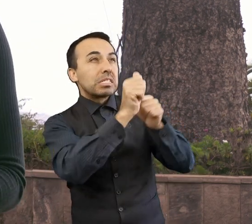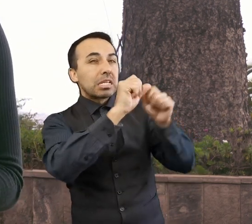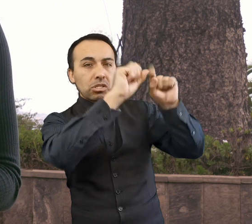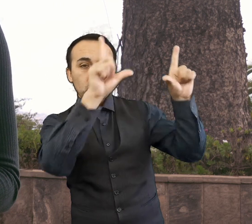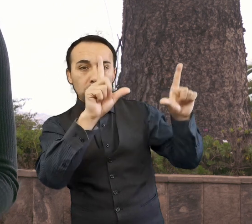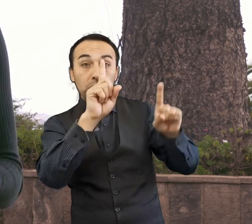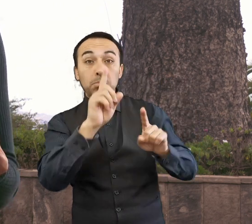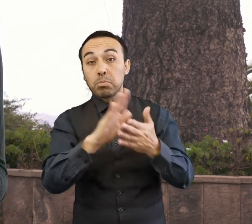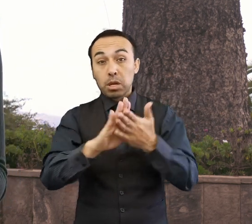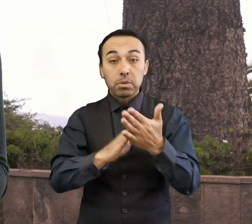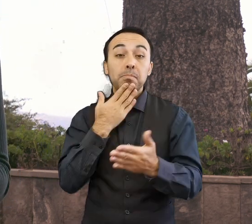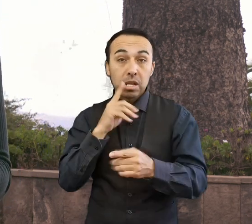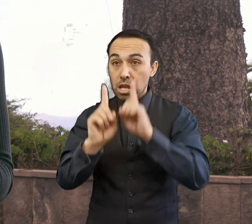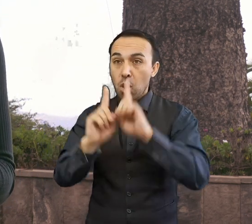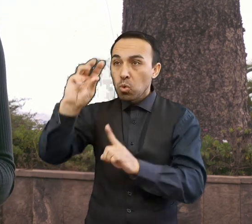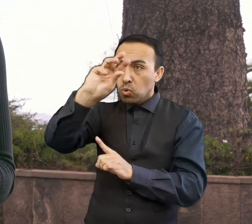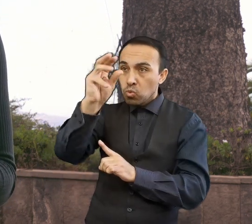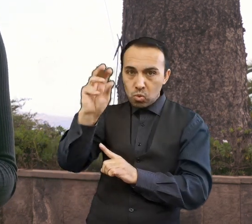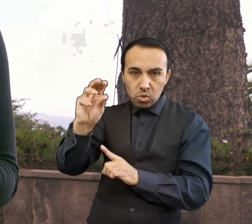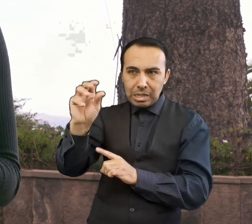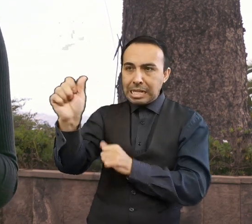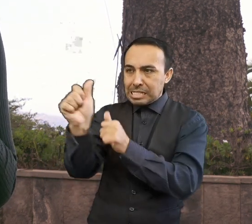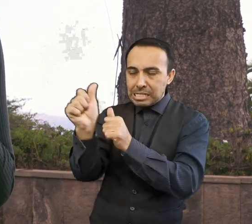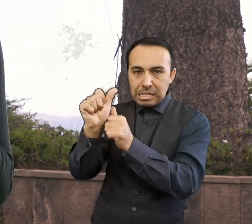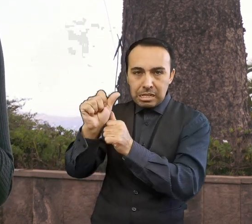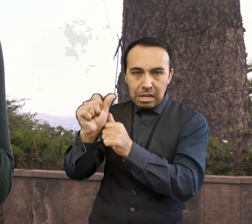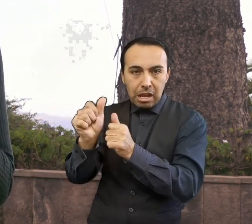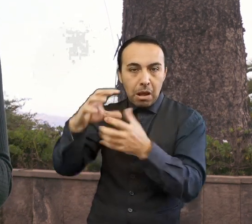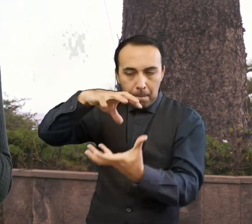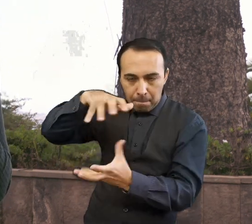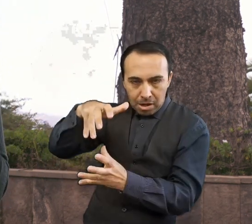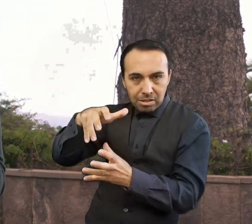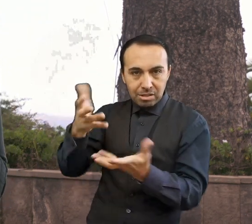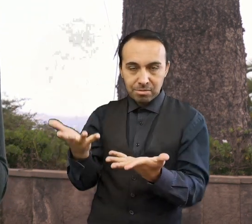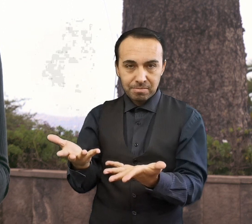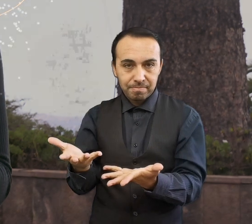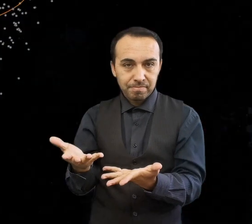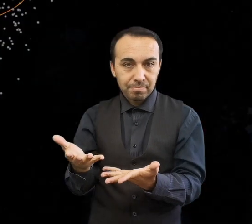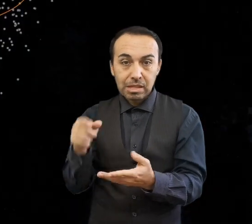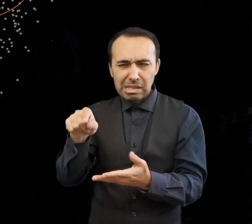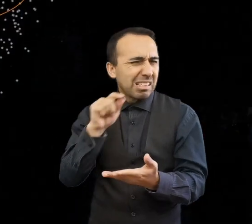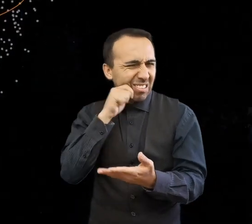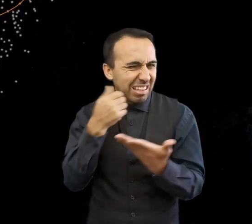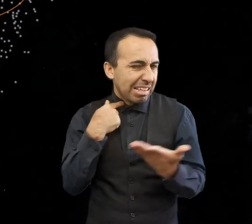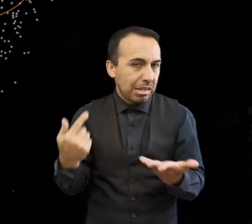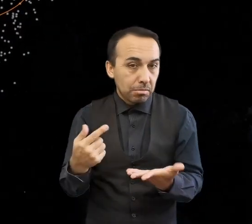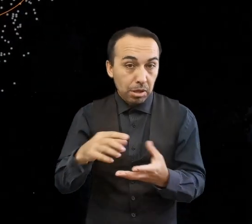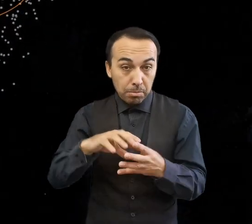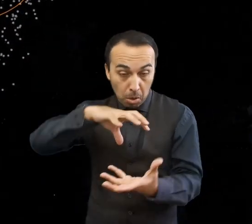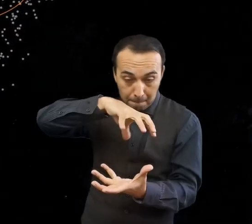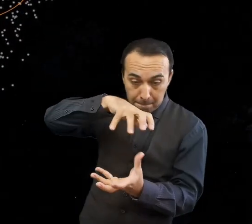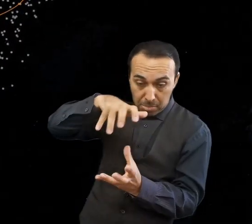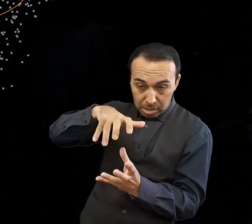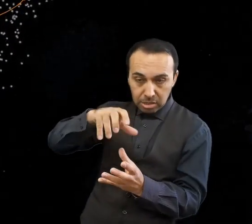son el objeto principal, pero acompañan al objeto principal. Esto significa que el asteroide y el planeta siguen el mismo camino alrededor del Sol.